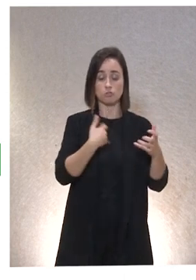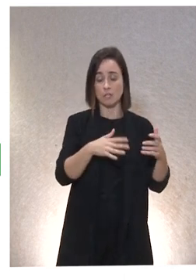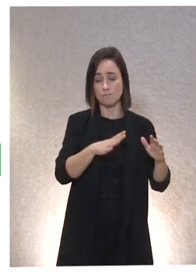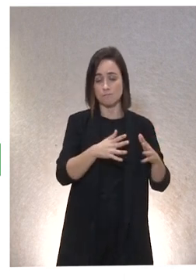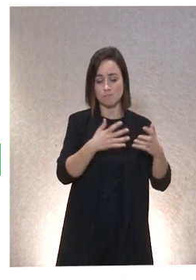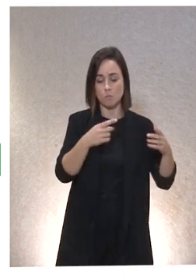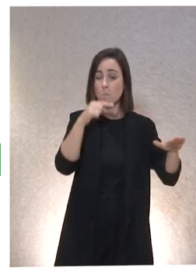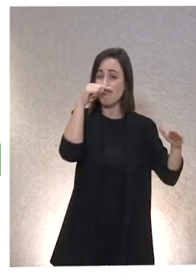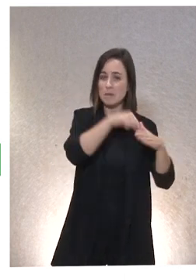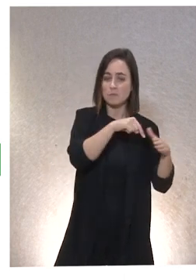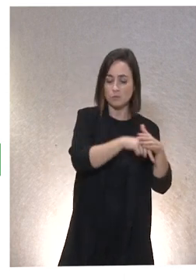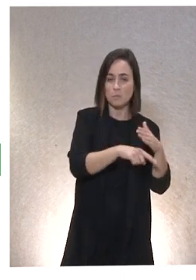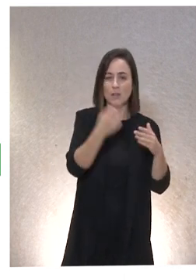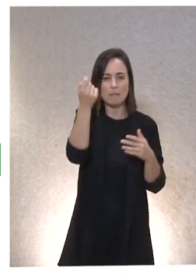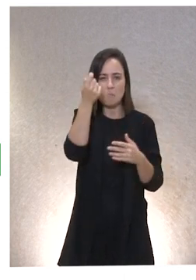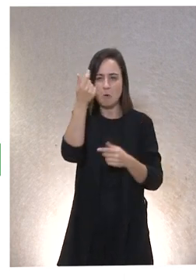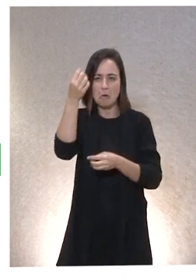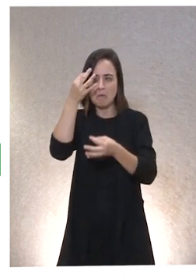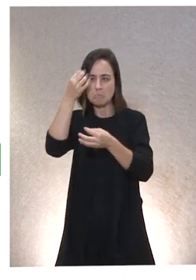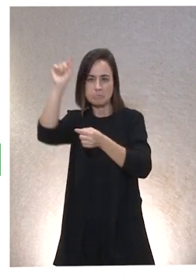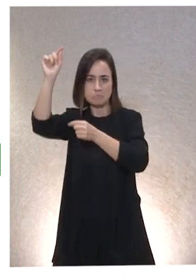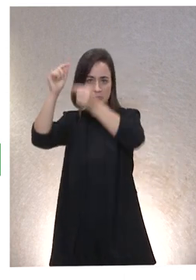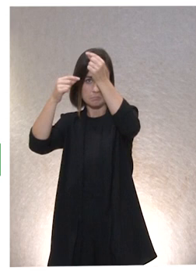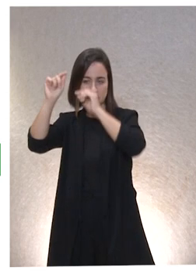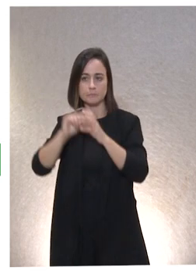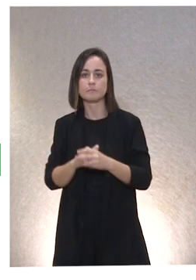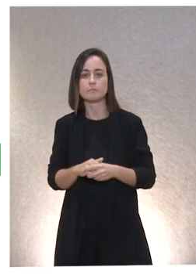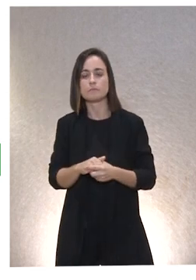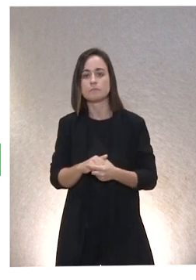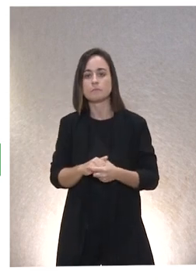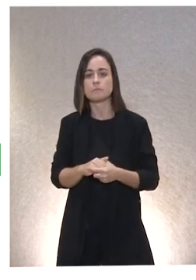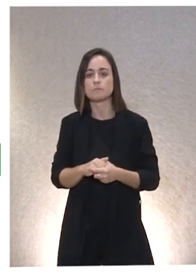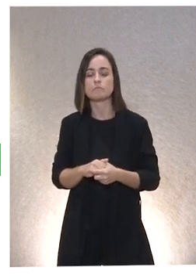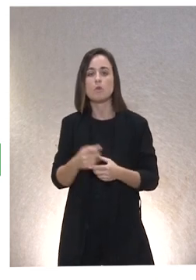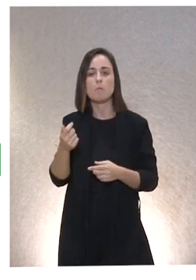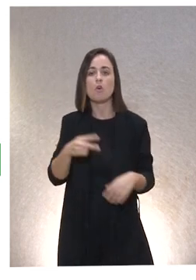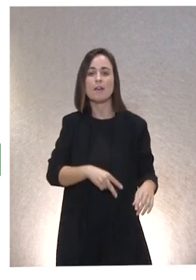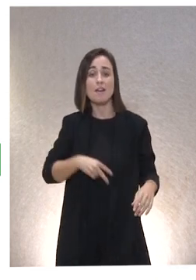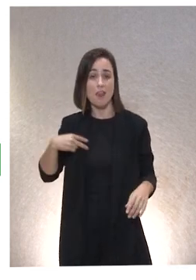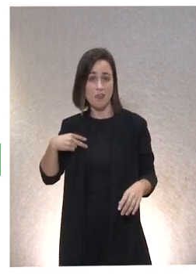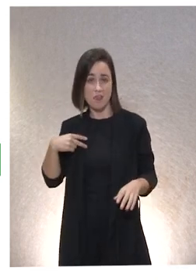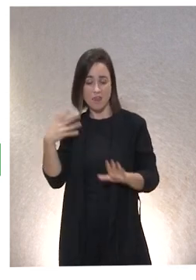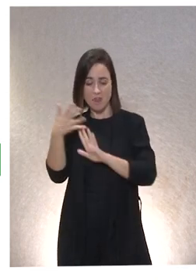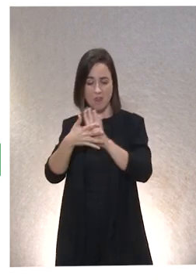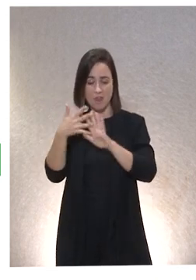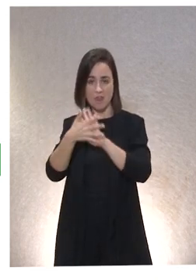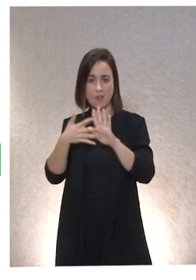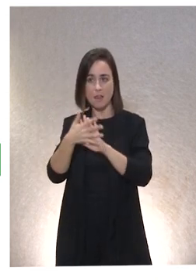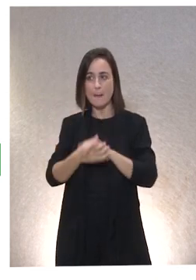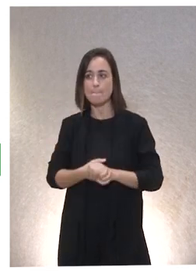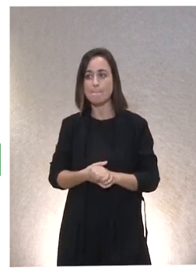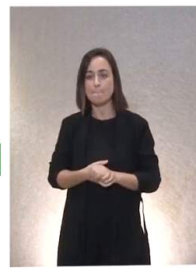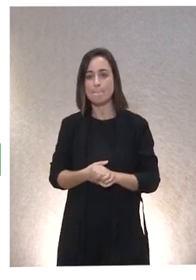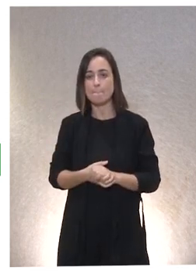solamente puedo hacer unos apuntes muy básicos. Primero, consideraciones generales. Digo, aquí un ámbito en el que se